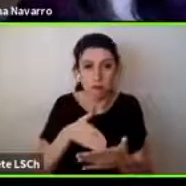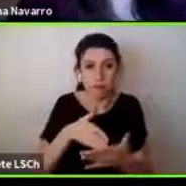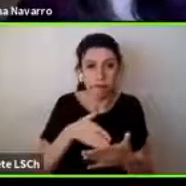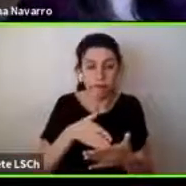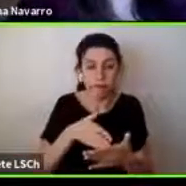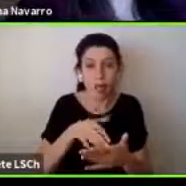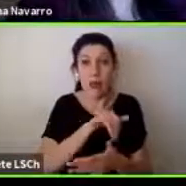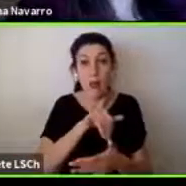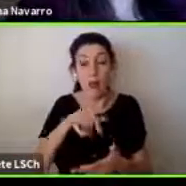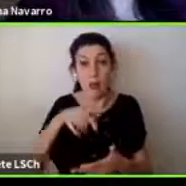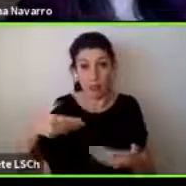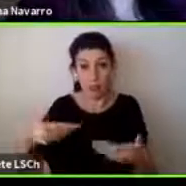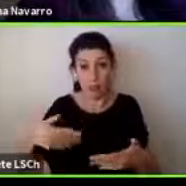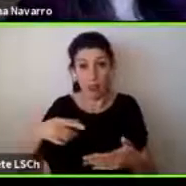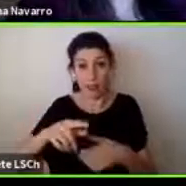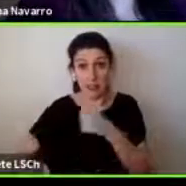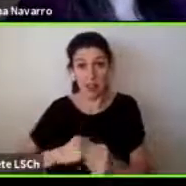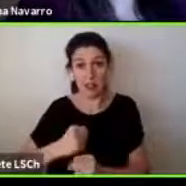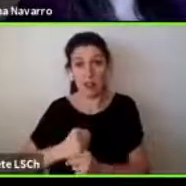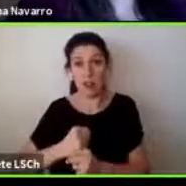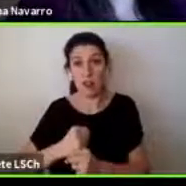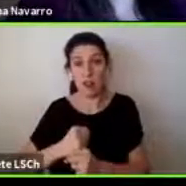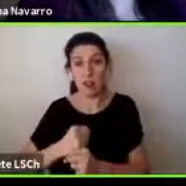de año con la